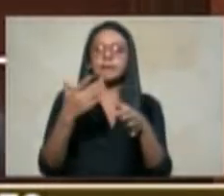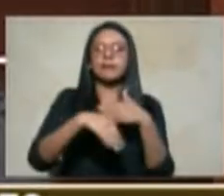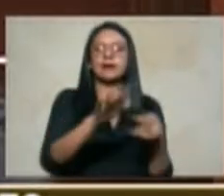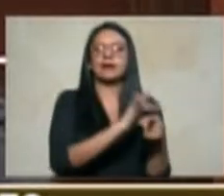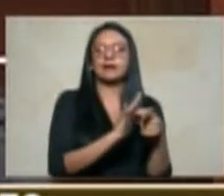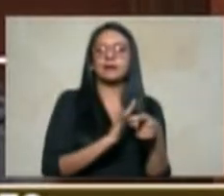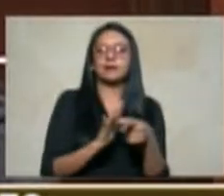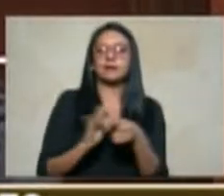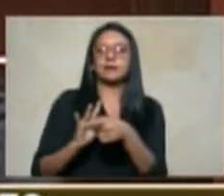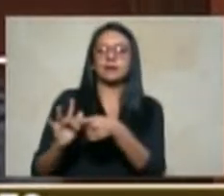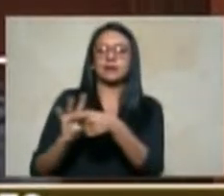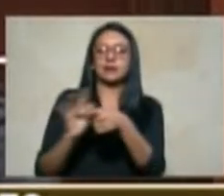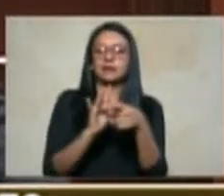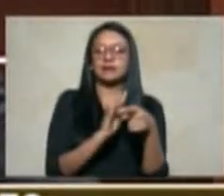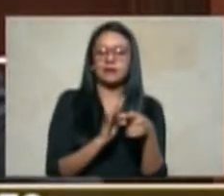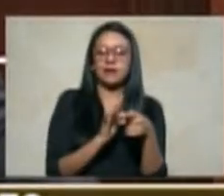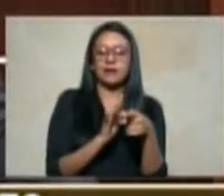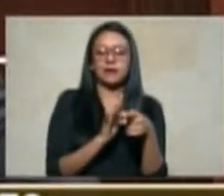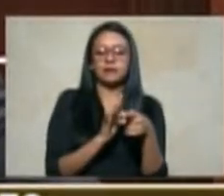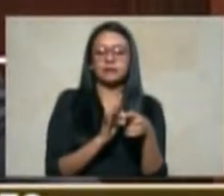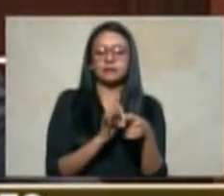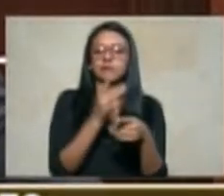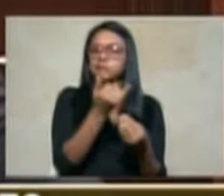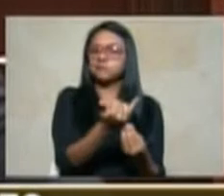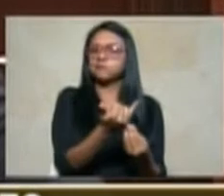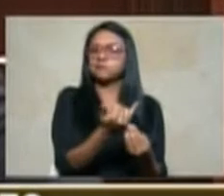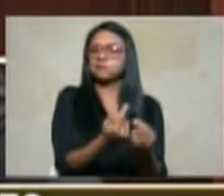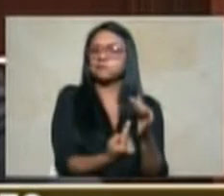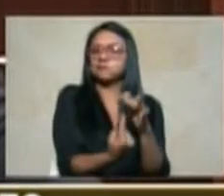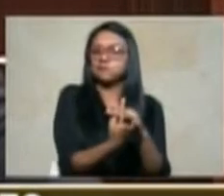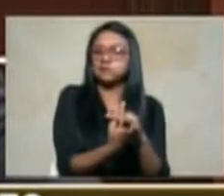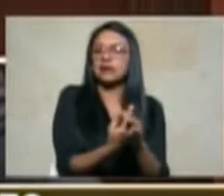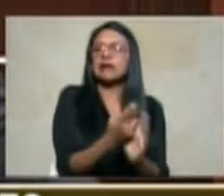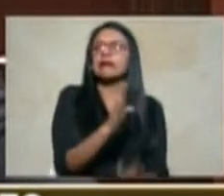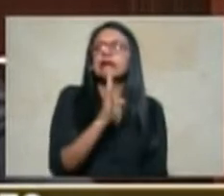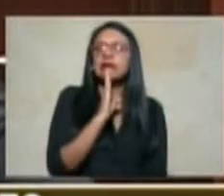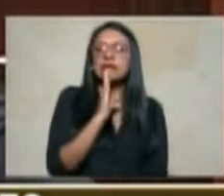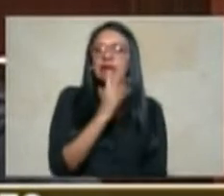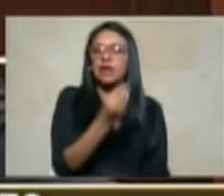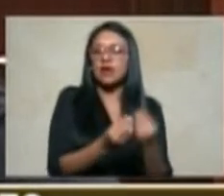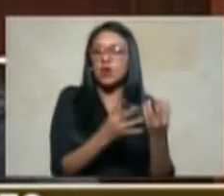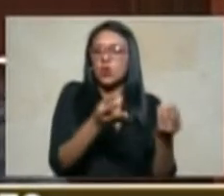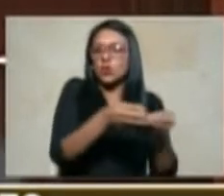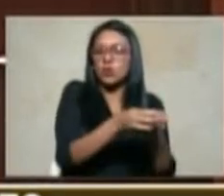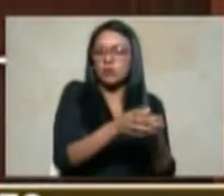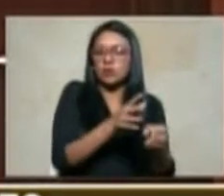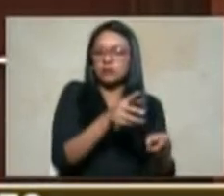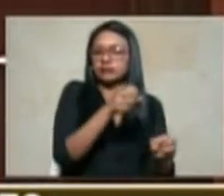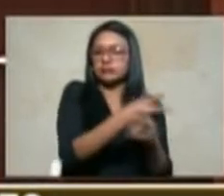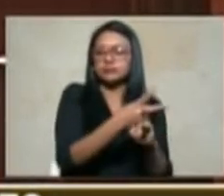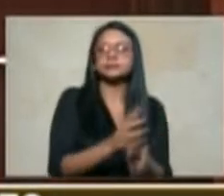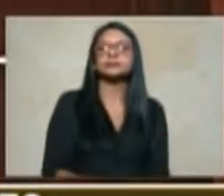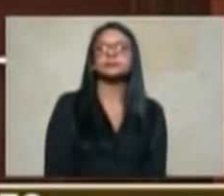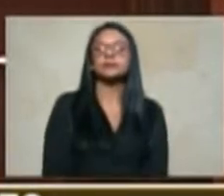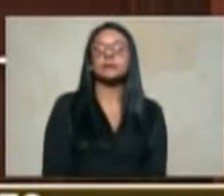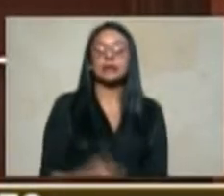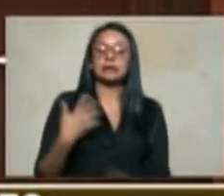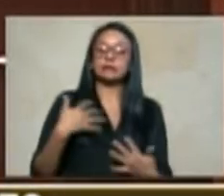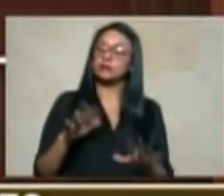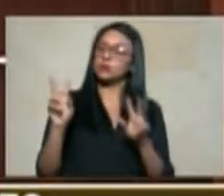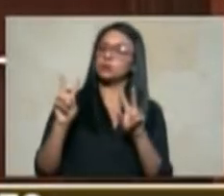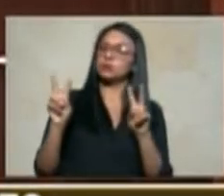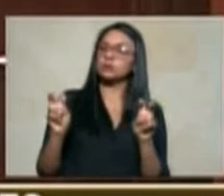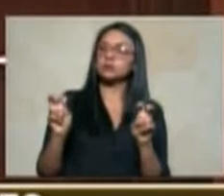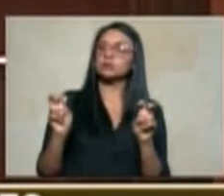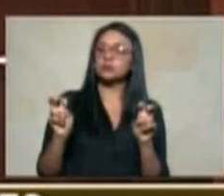de lo que haya de quien lo haya generado y un tema que ha generado por supuesto mucha